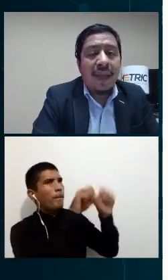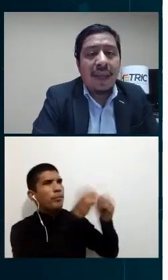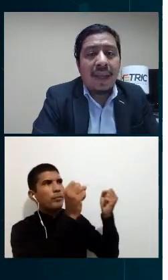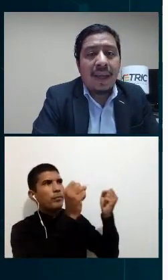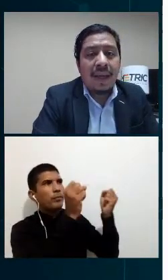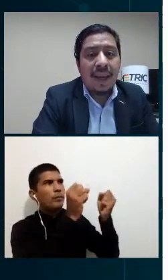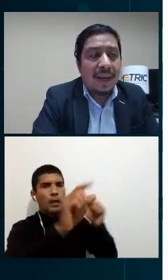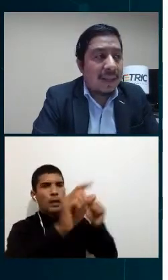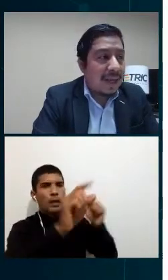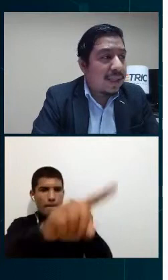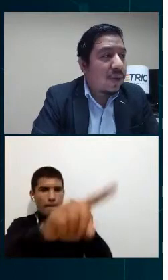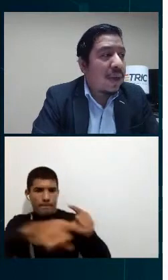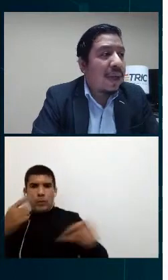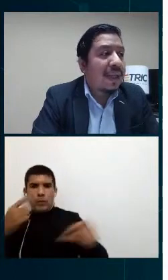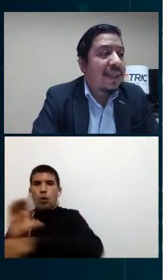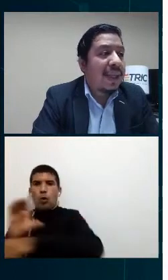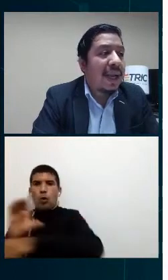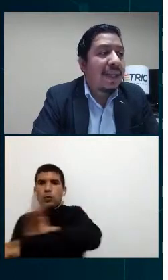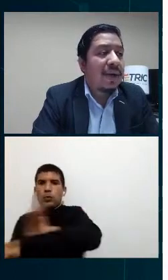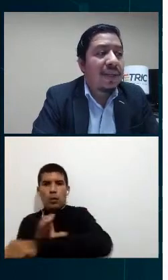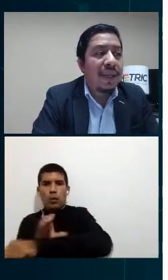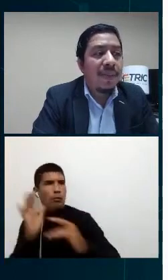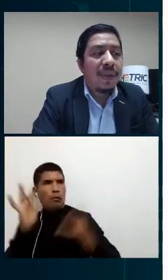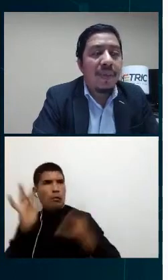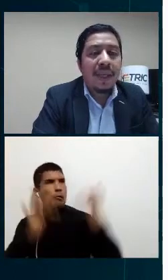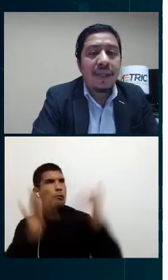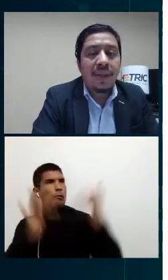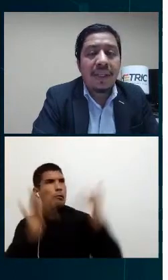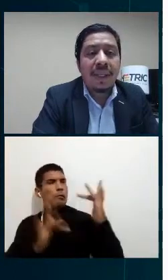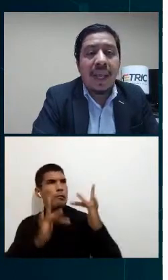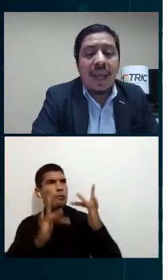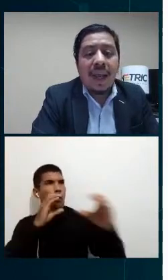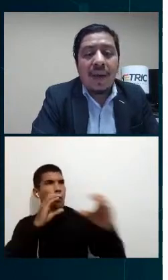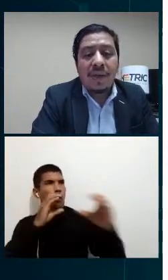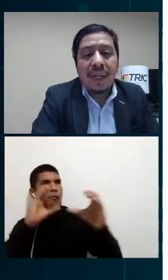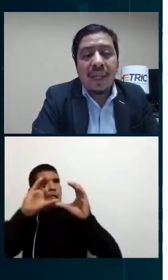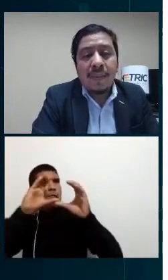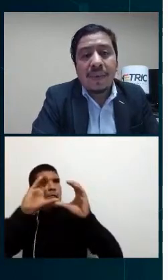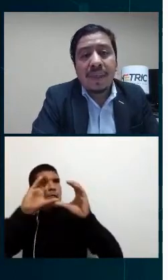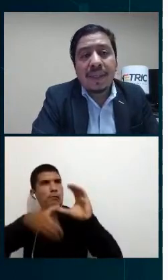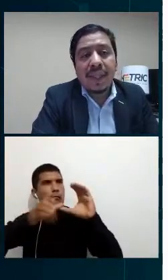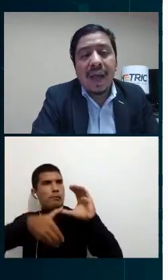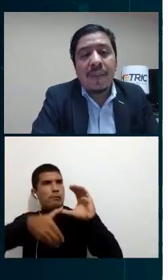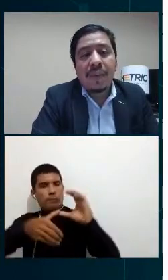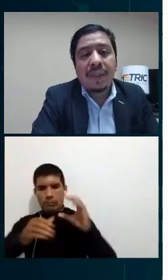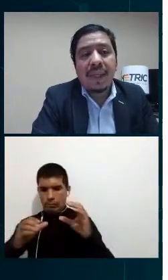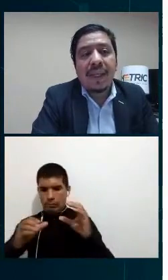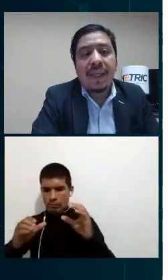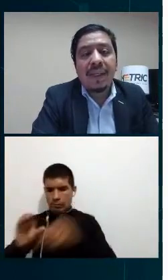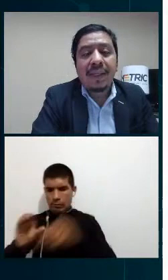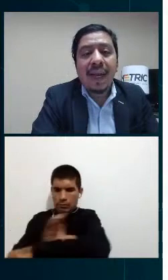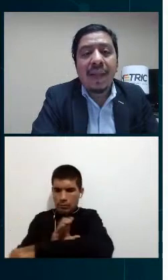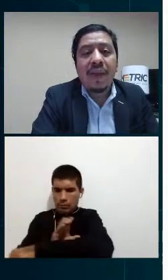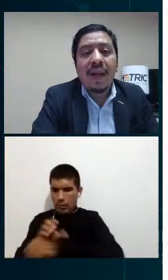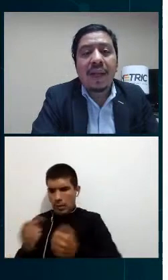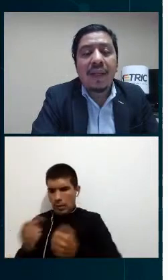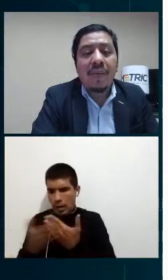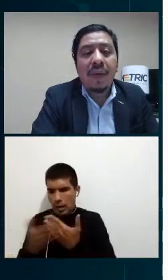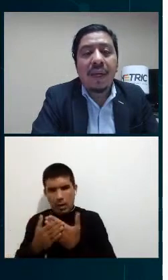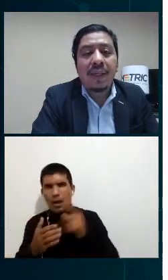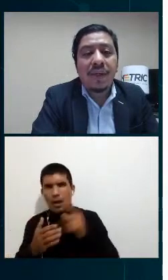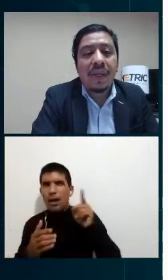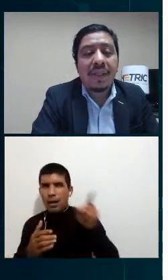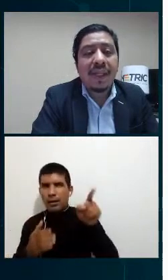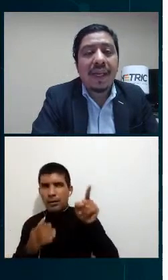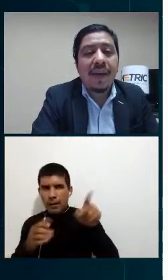fue el retraso en las entregas de los equipos de mediciones los equipos que estábamos instalando en la red